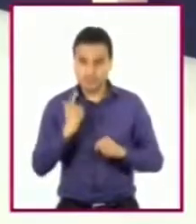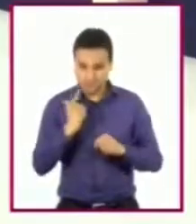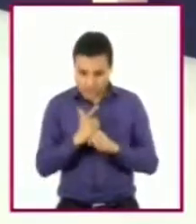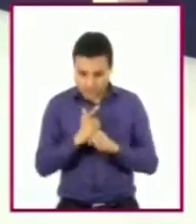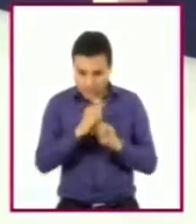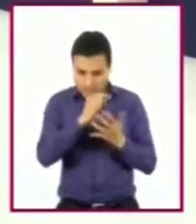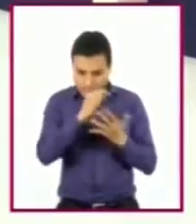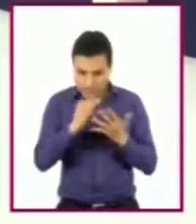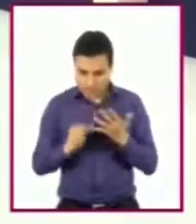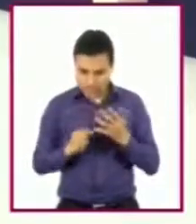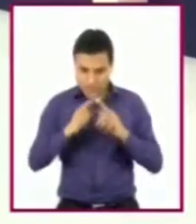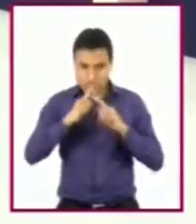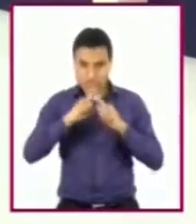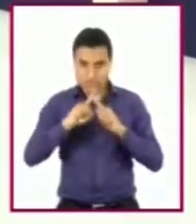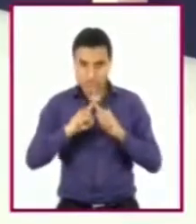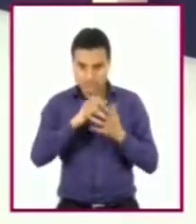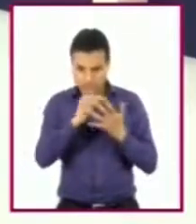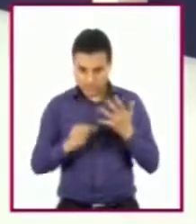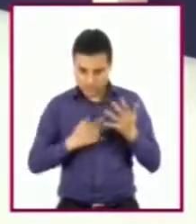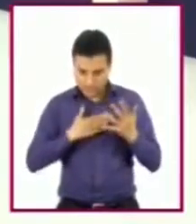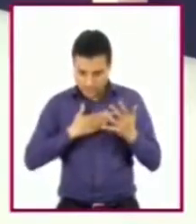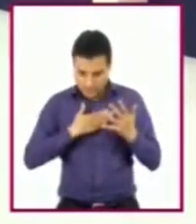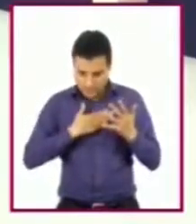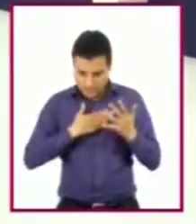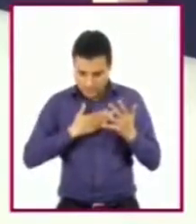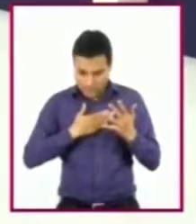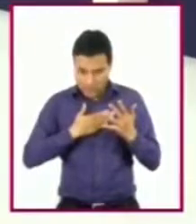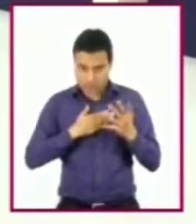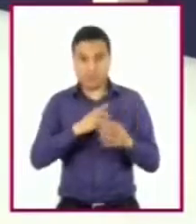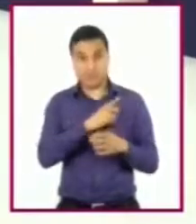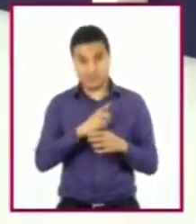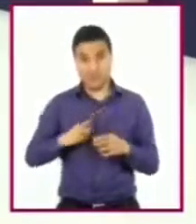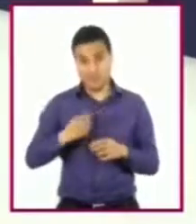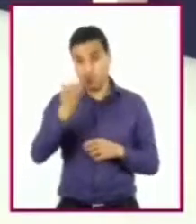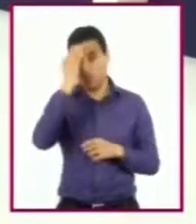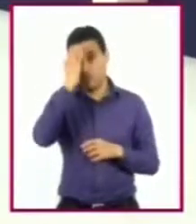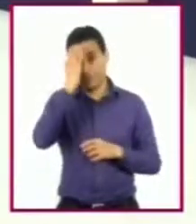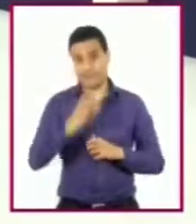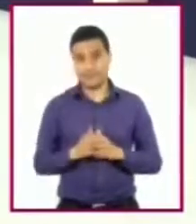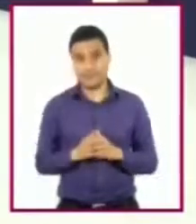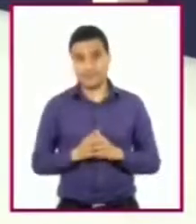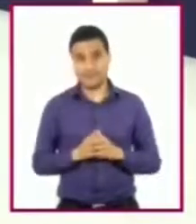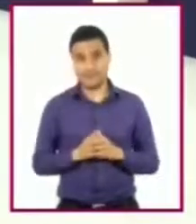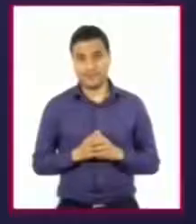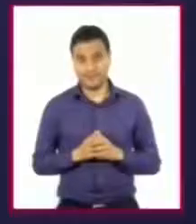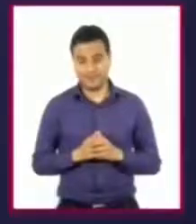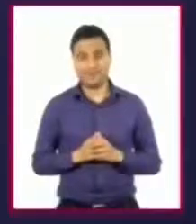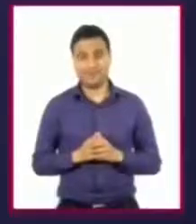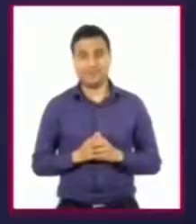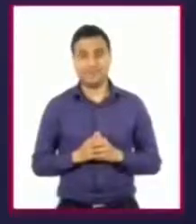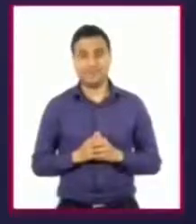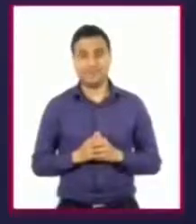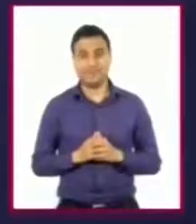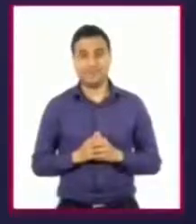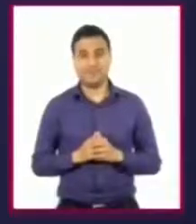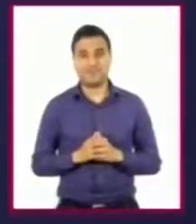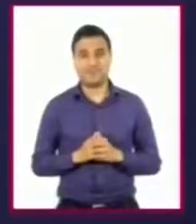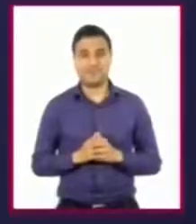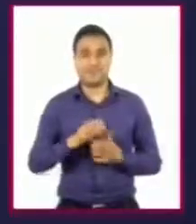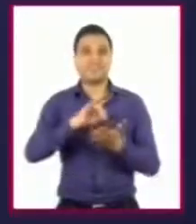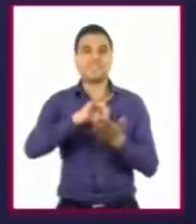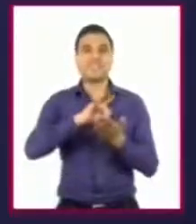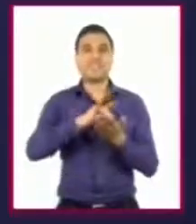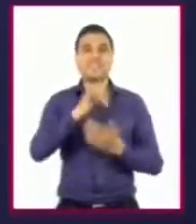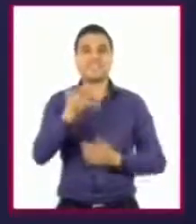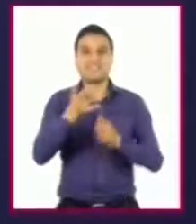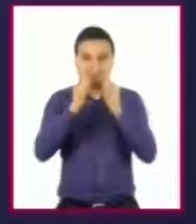rasgos que los hacen personas únicas en un proceso de cambios constantes. Agradecemos